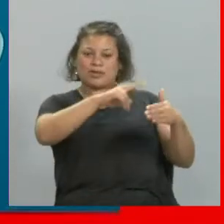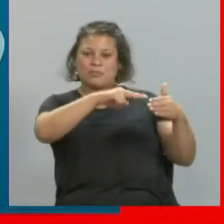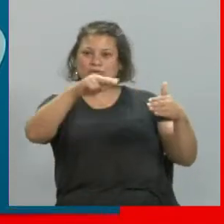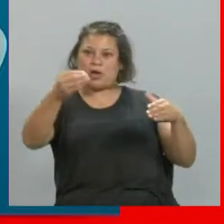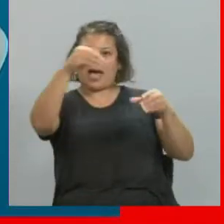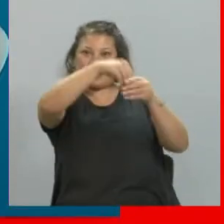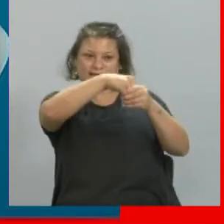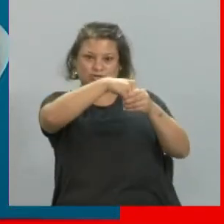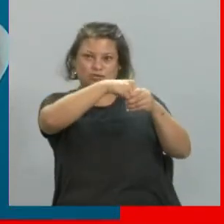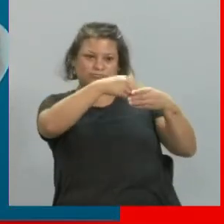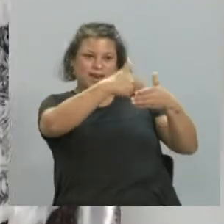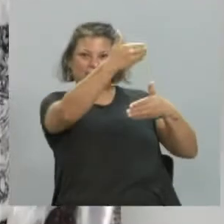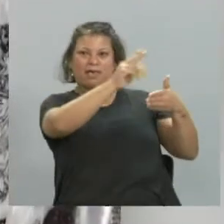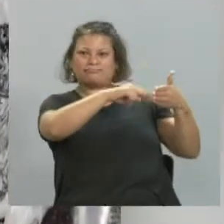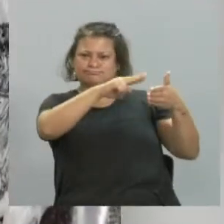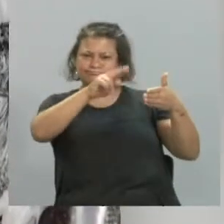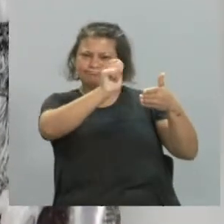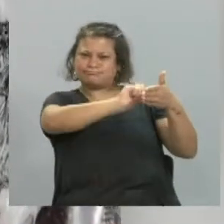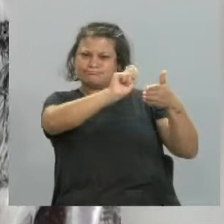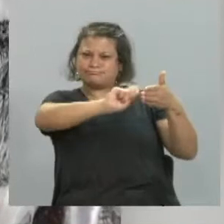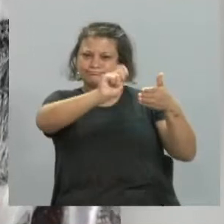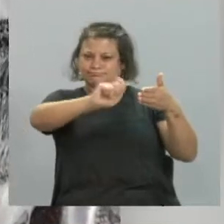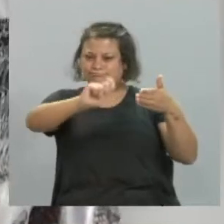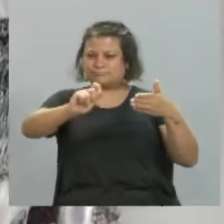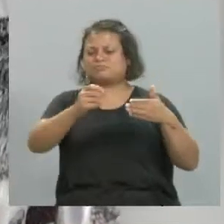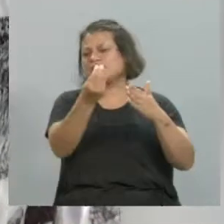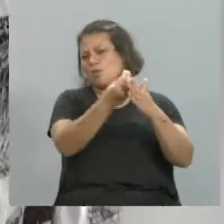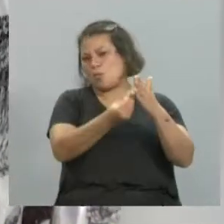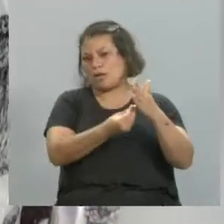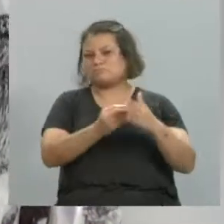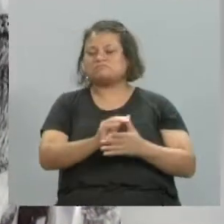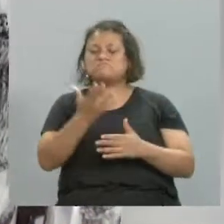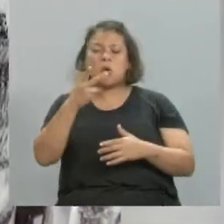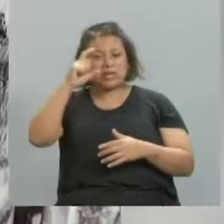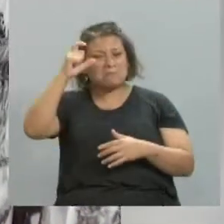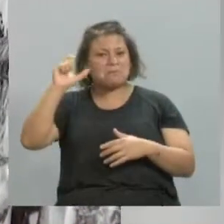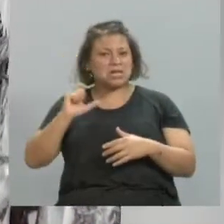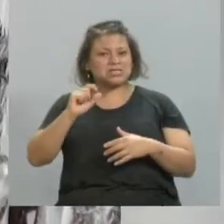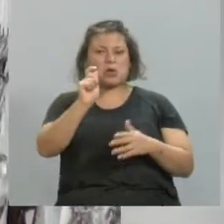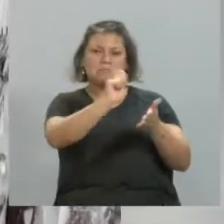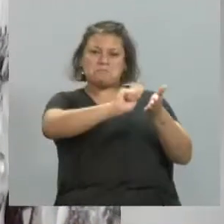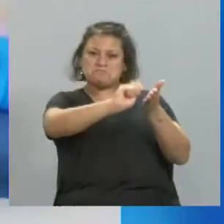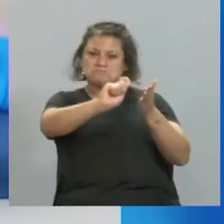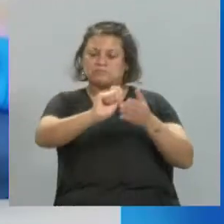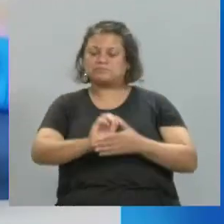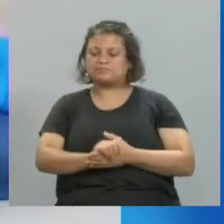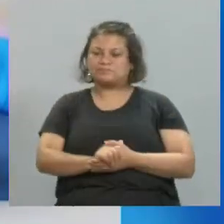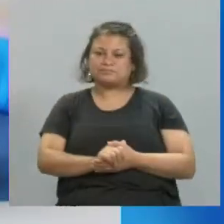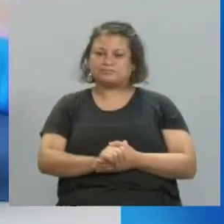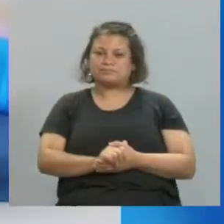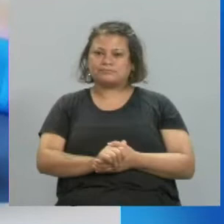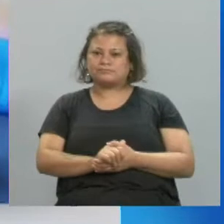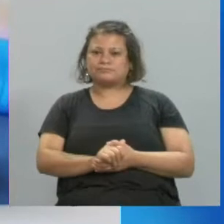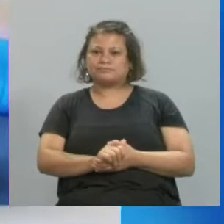eso de llevar la calle al museo, como invertir eso, me ha gustado esa experiencia, y la he hecho un par de veces. Por ahí, te están